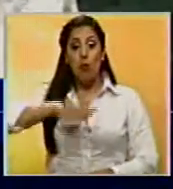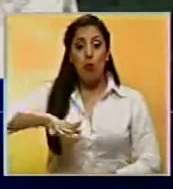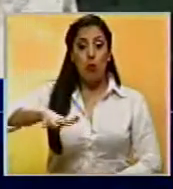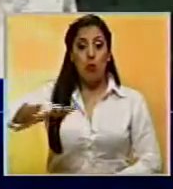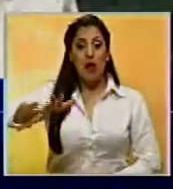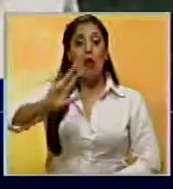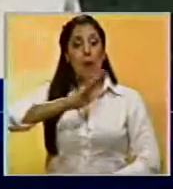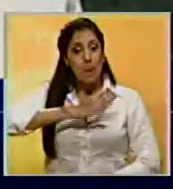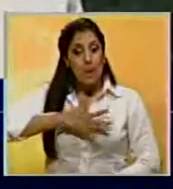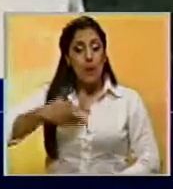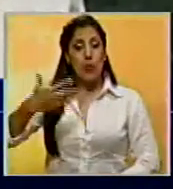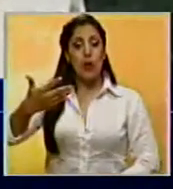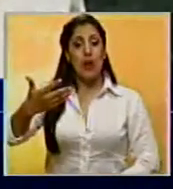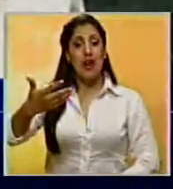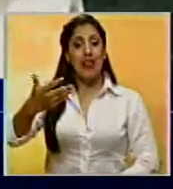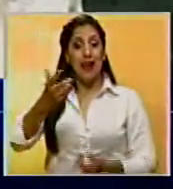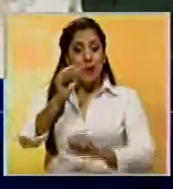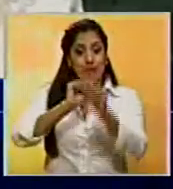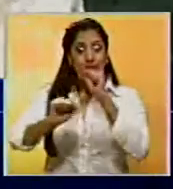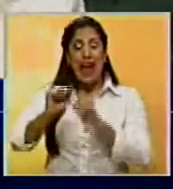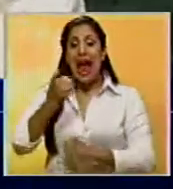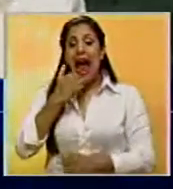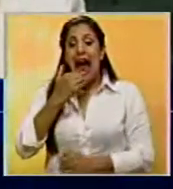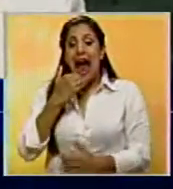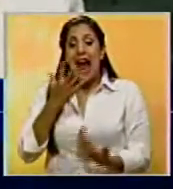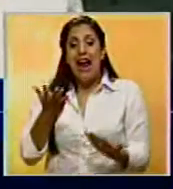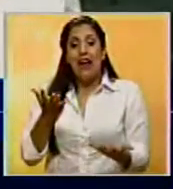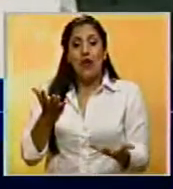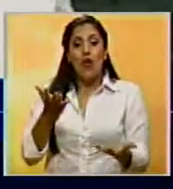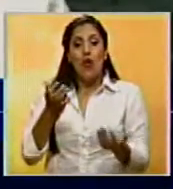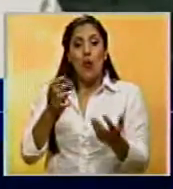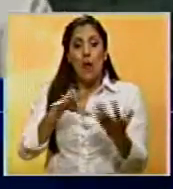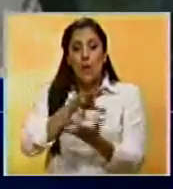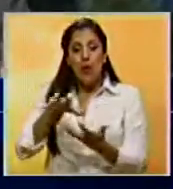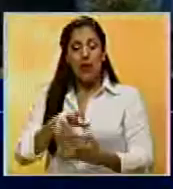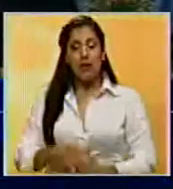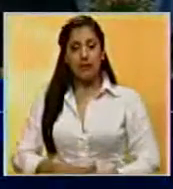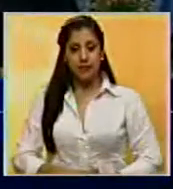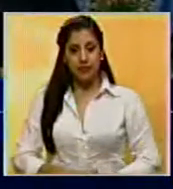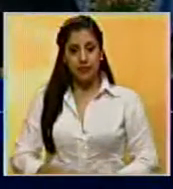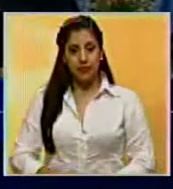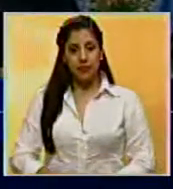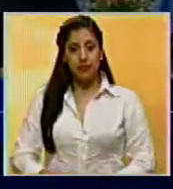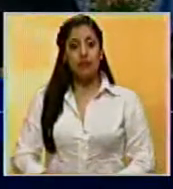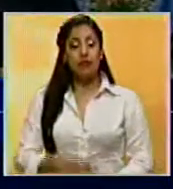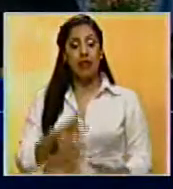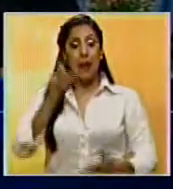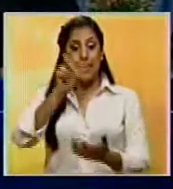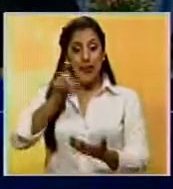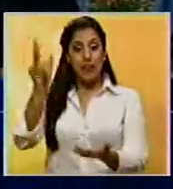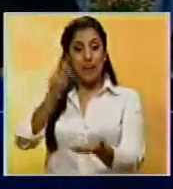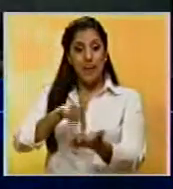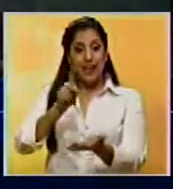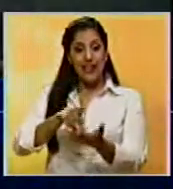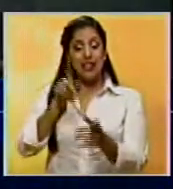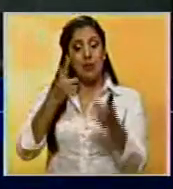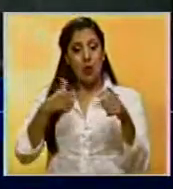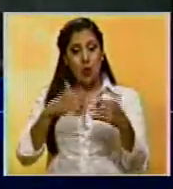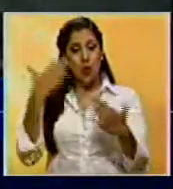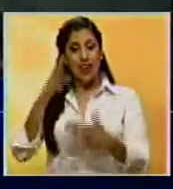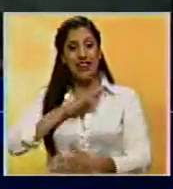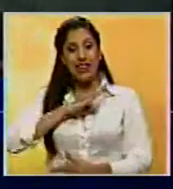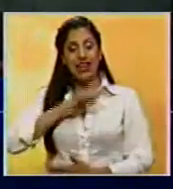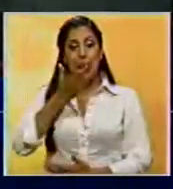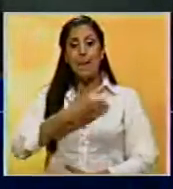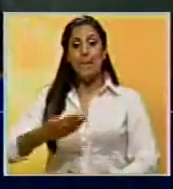pueda prevenir cualquier traspiés. Entre los participantes de esta ceremonia se